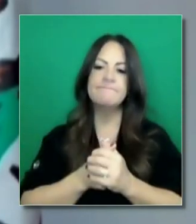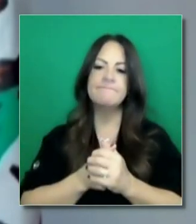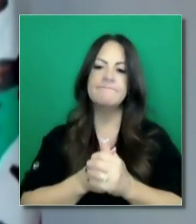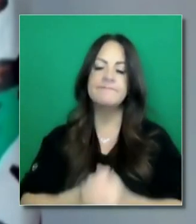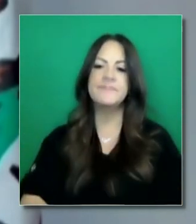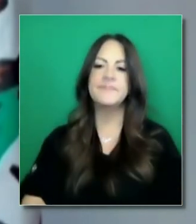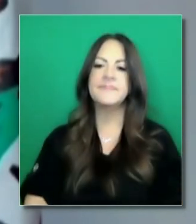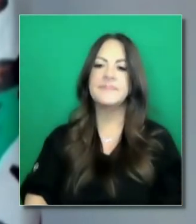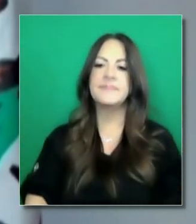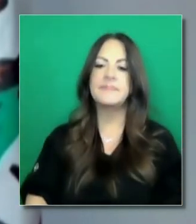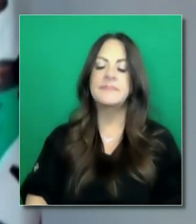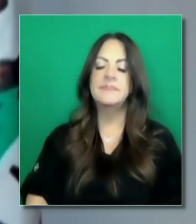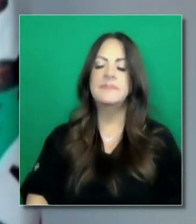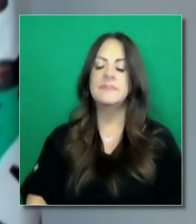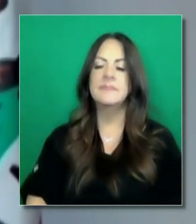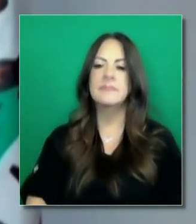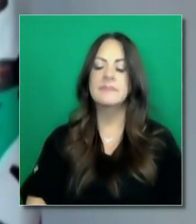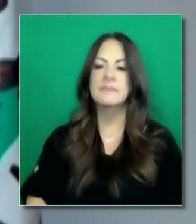el gobierno.